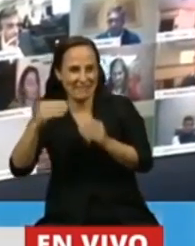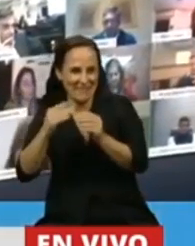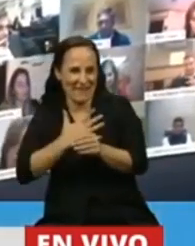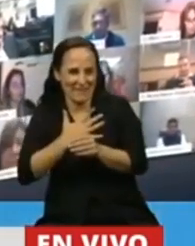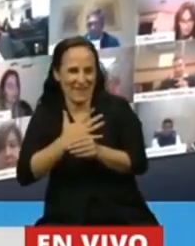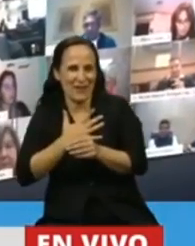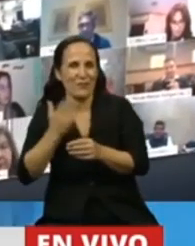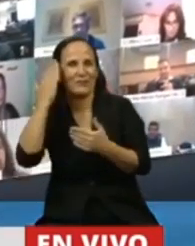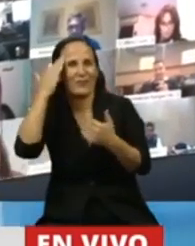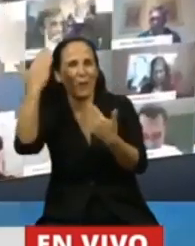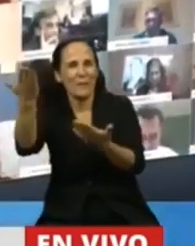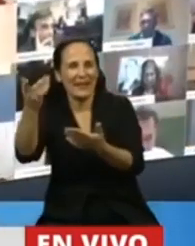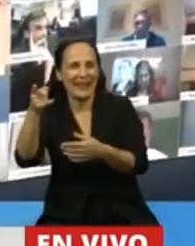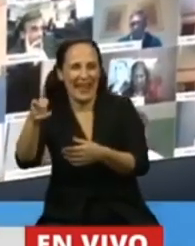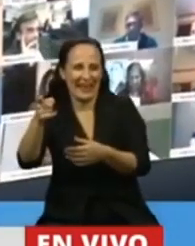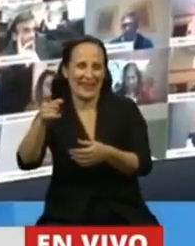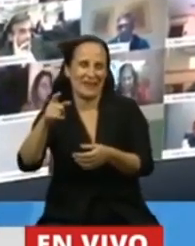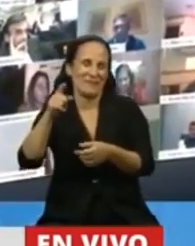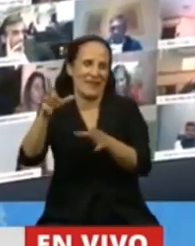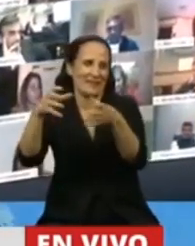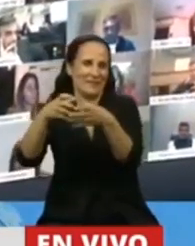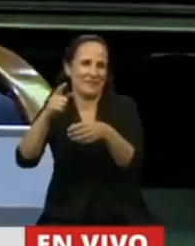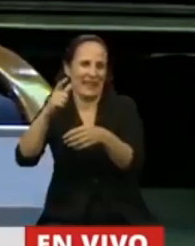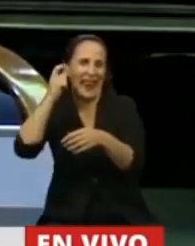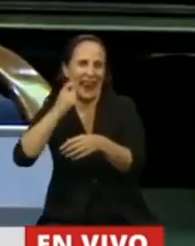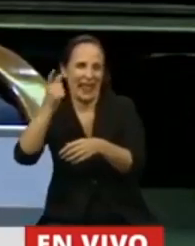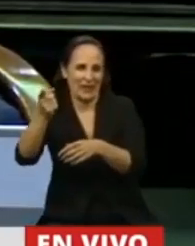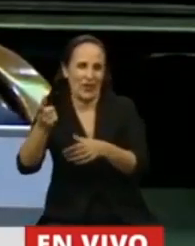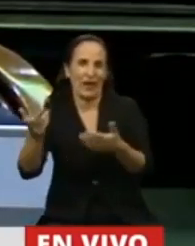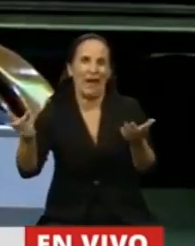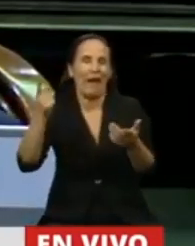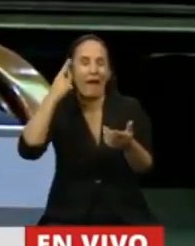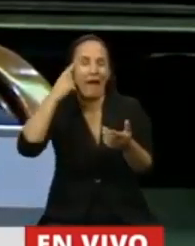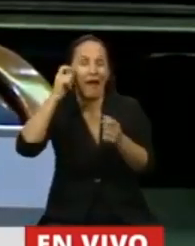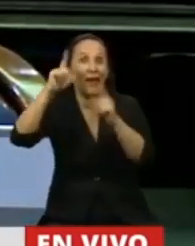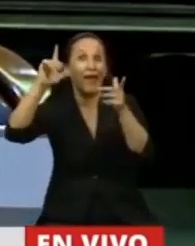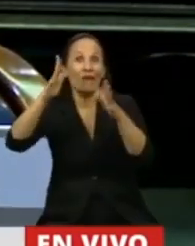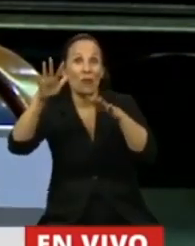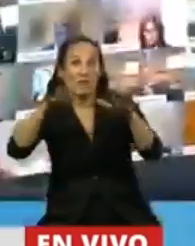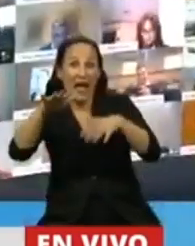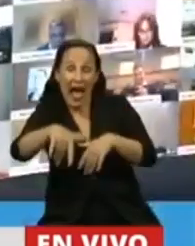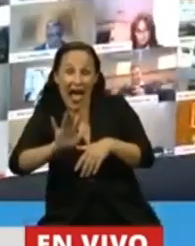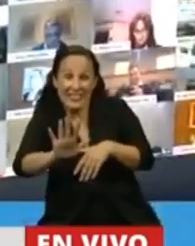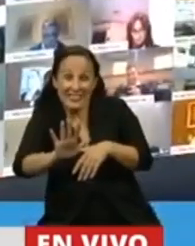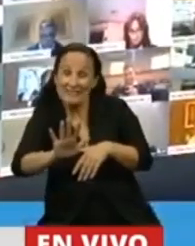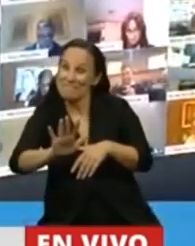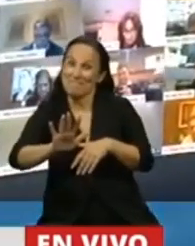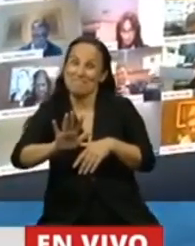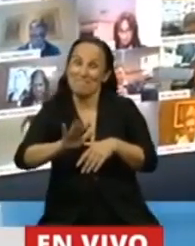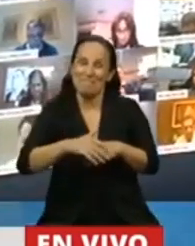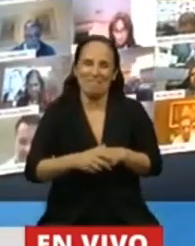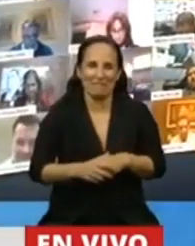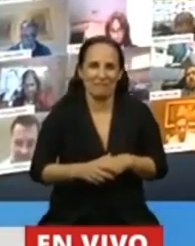en nombre de todo el bloque a la Rioja, si hubiera estado, no se hubiera imaginado esto seguramente. Hoy cumple,